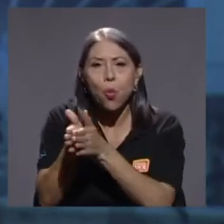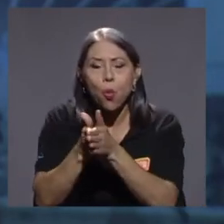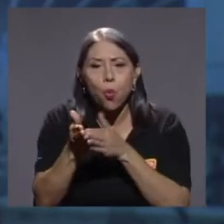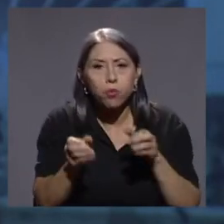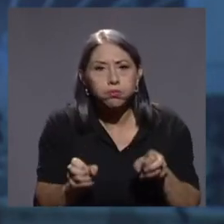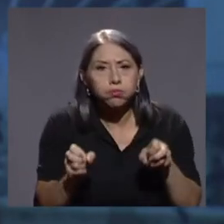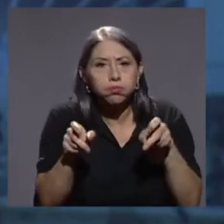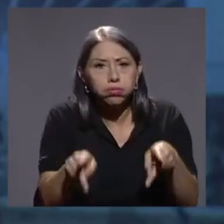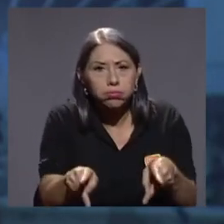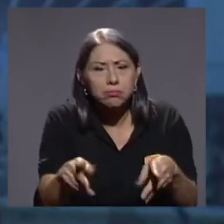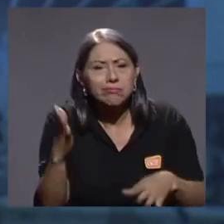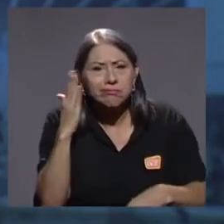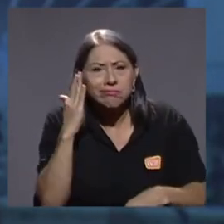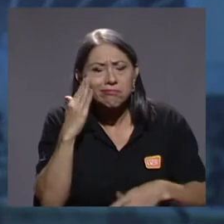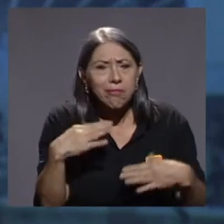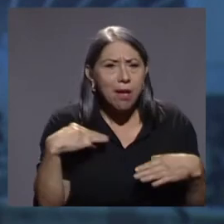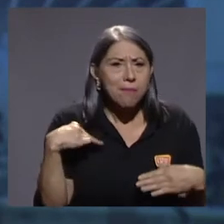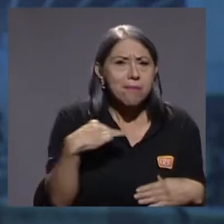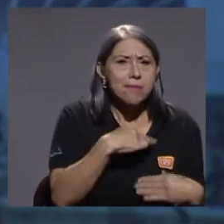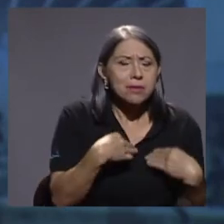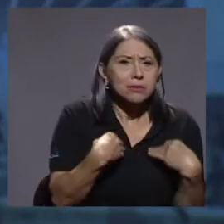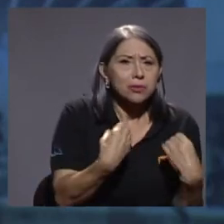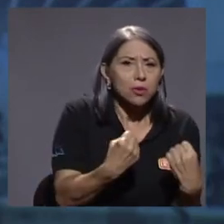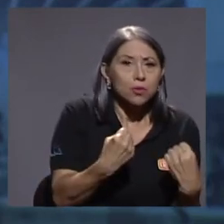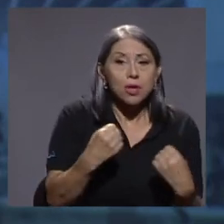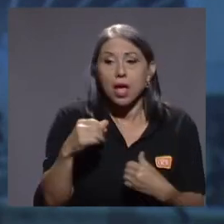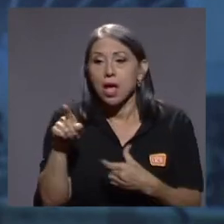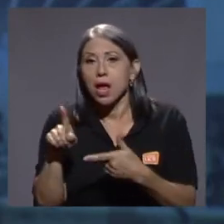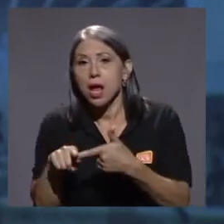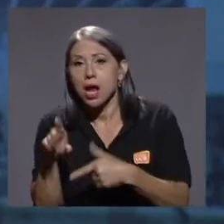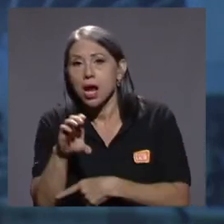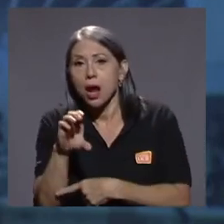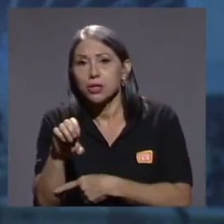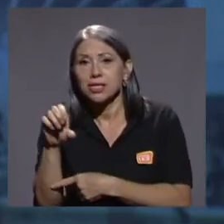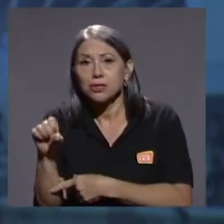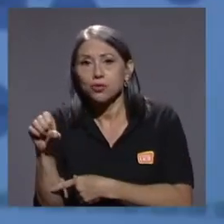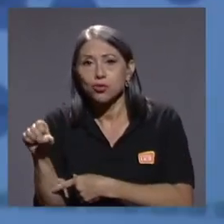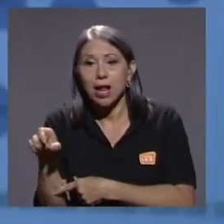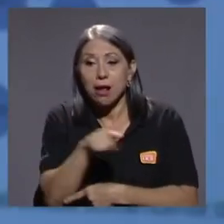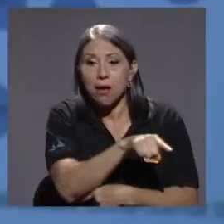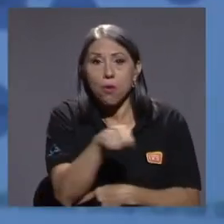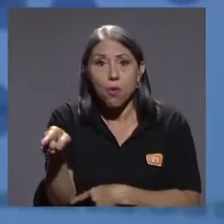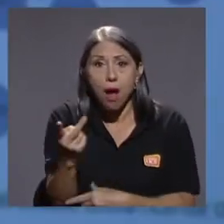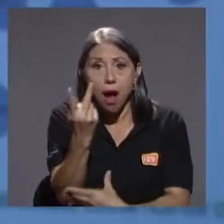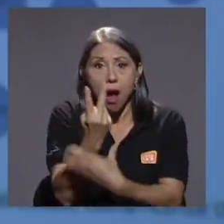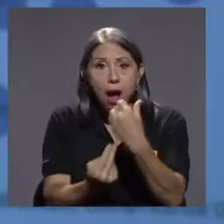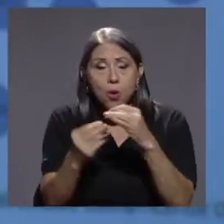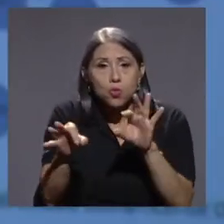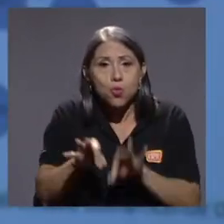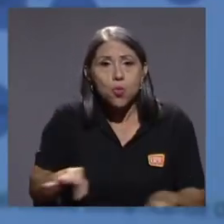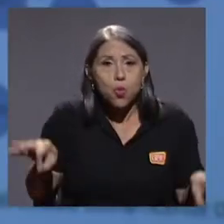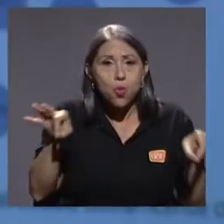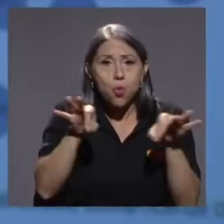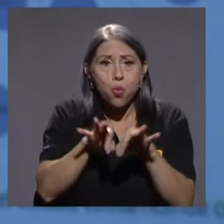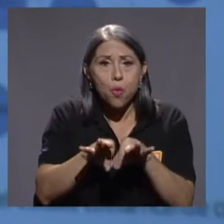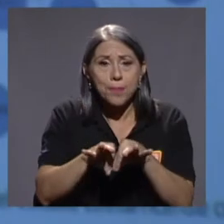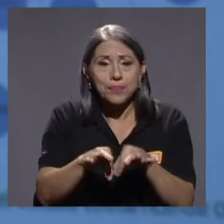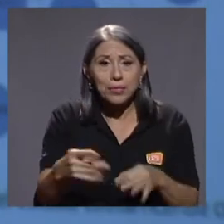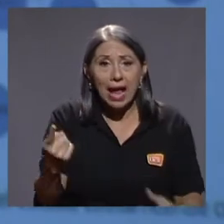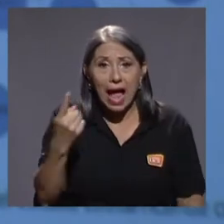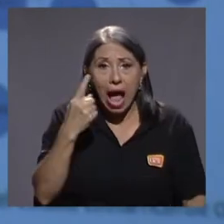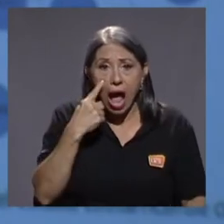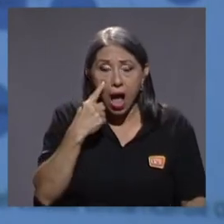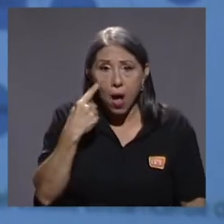el Ministerio de Salud y la Caja Costarricense de Seguro Social ha tomado relevancia. La gráfica de